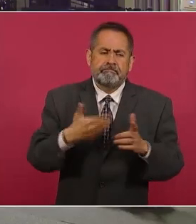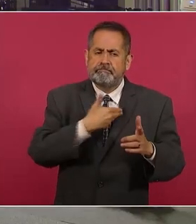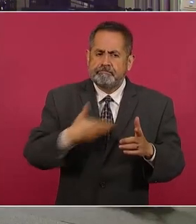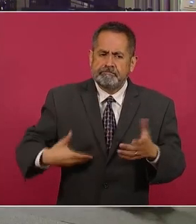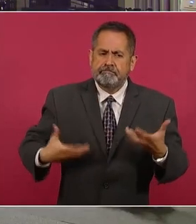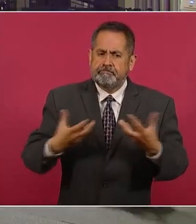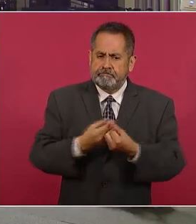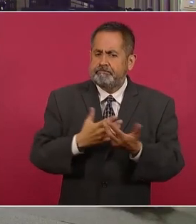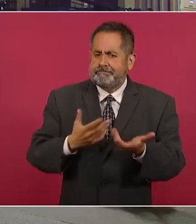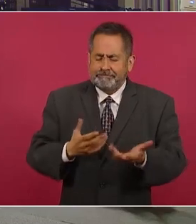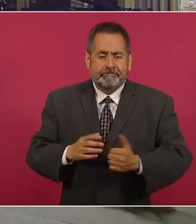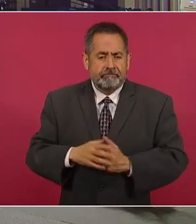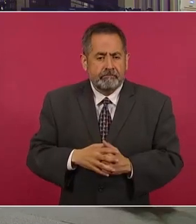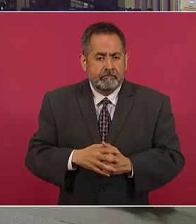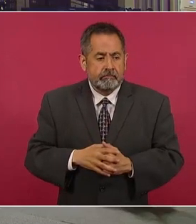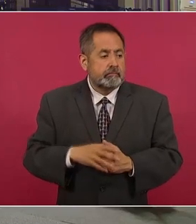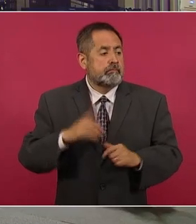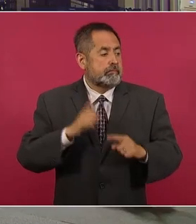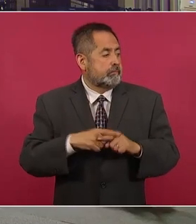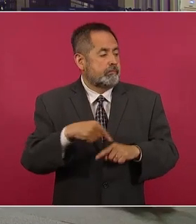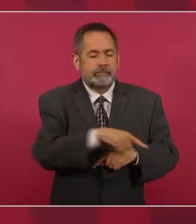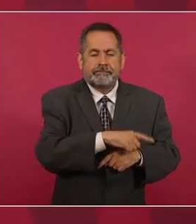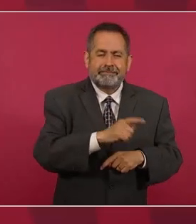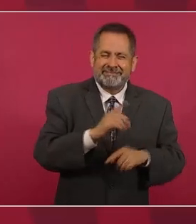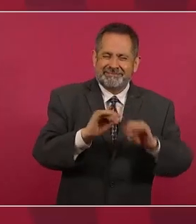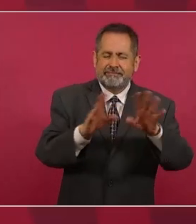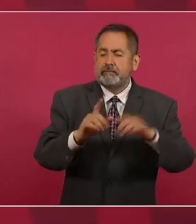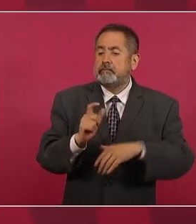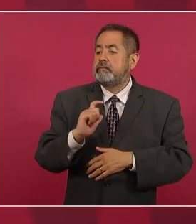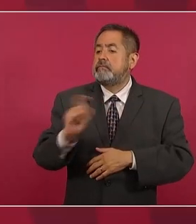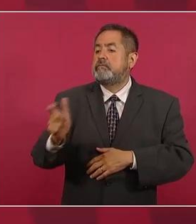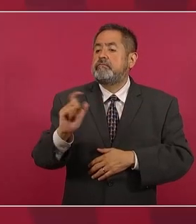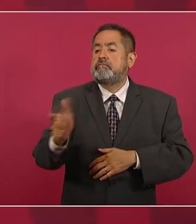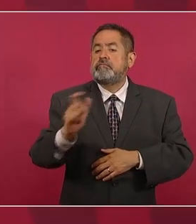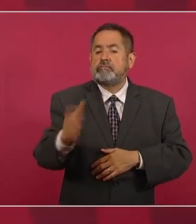Los compran, para decirlo con claridad,